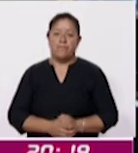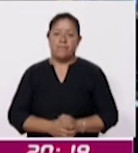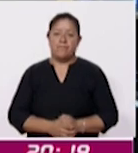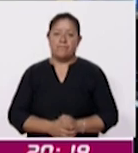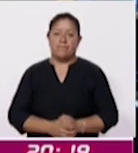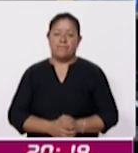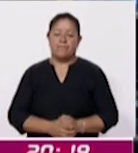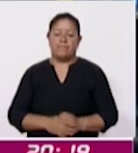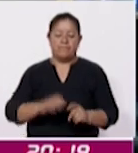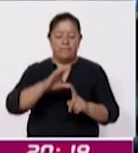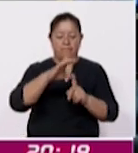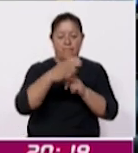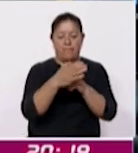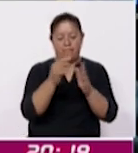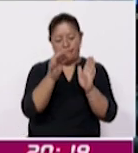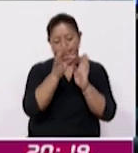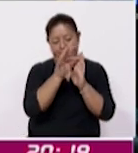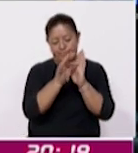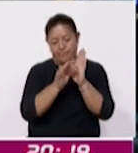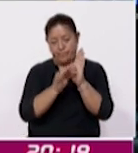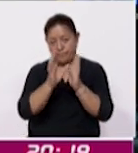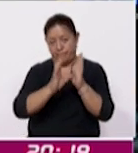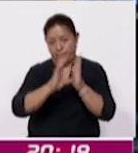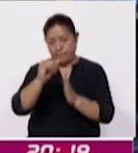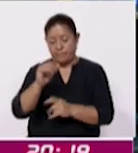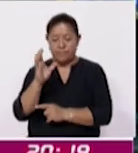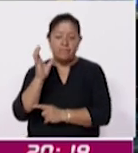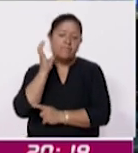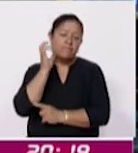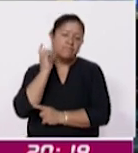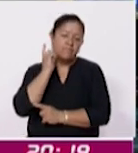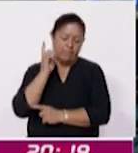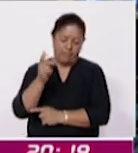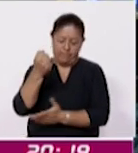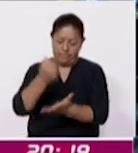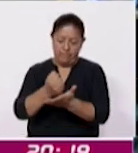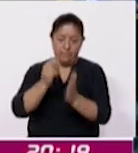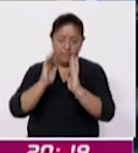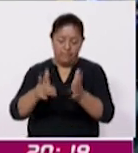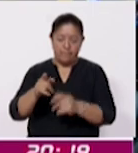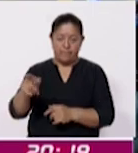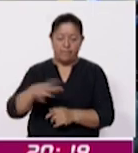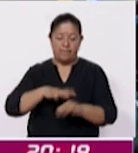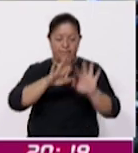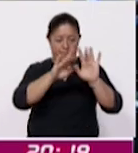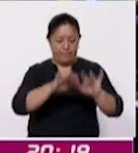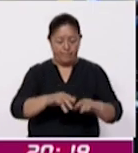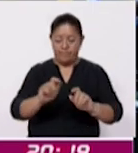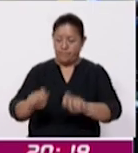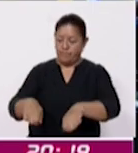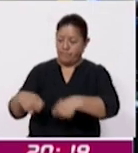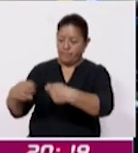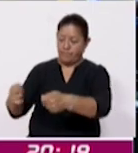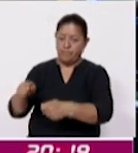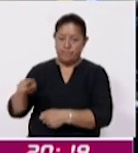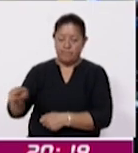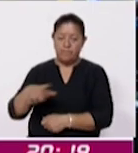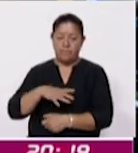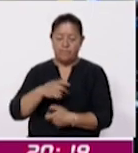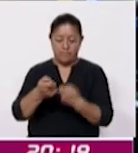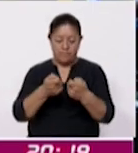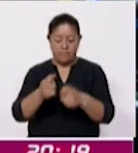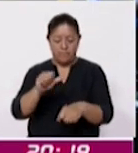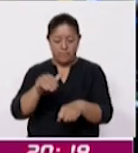La Comisión de Puntos Constitucionales de la Cámara de Diputados aprobó en lo general el dictamen mediante el cual se le devuelve el mando operativo y